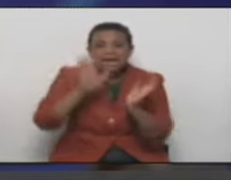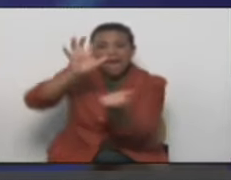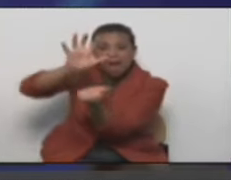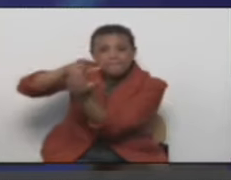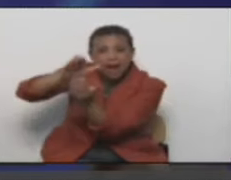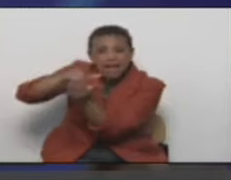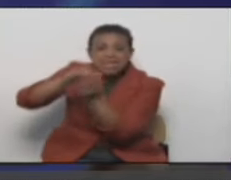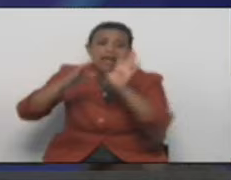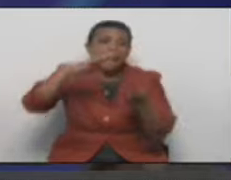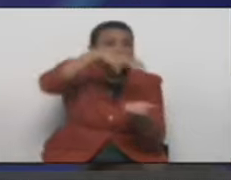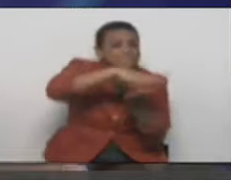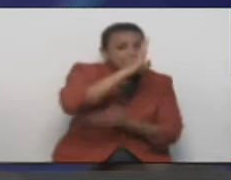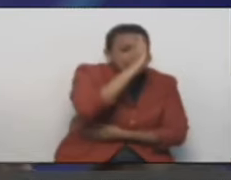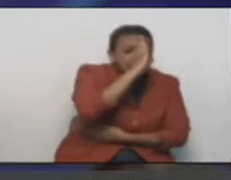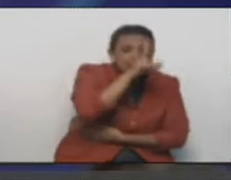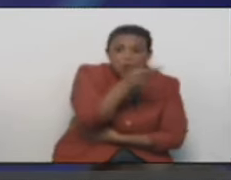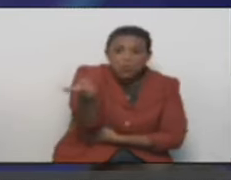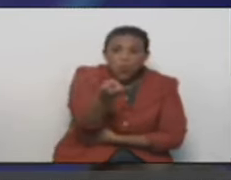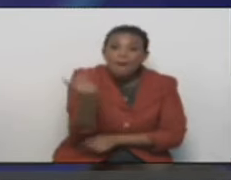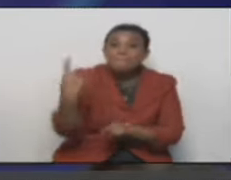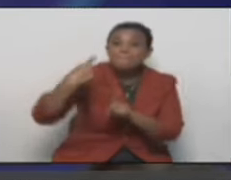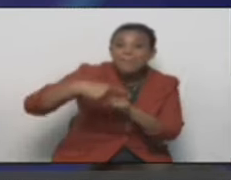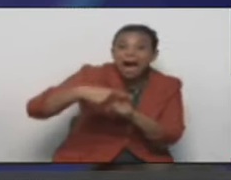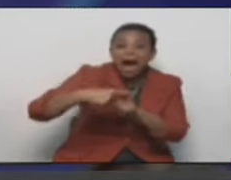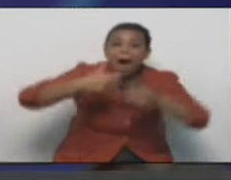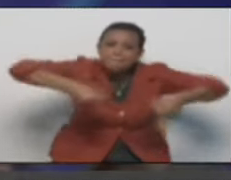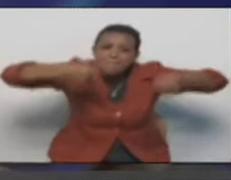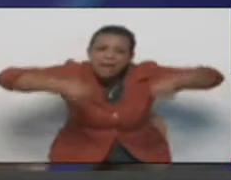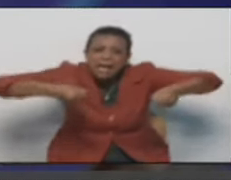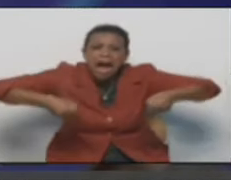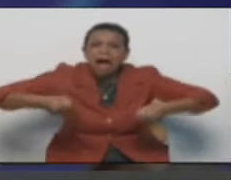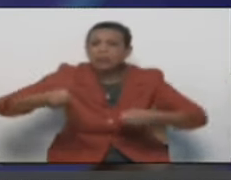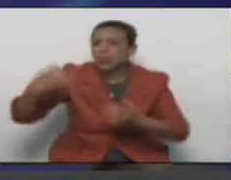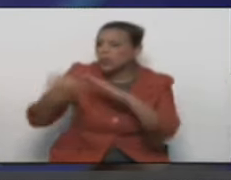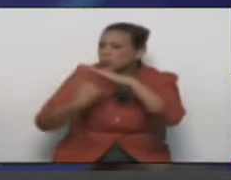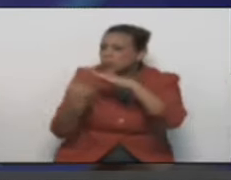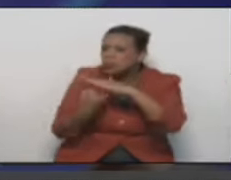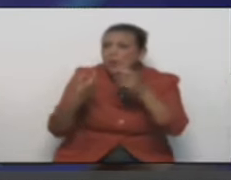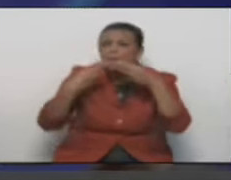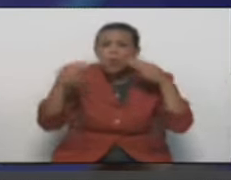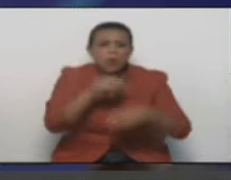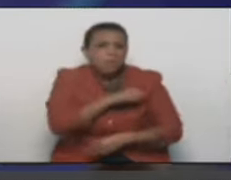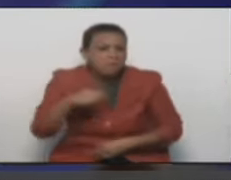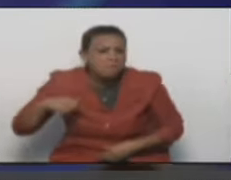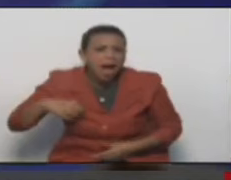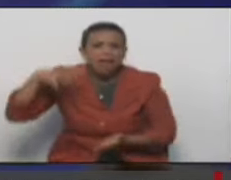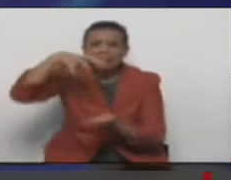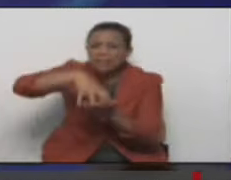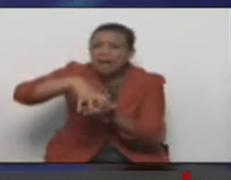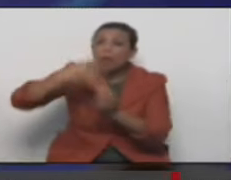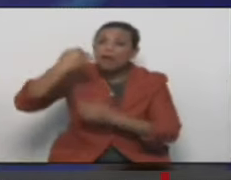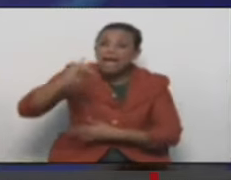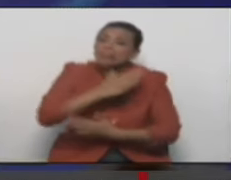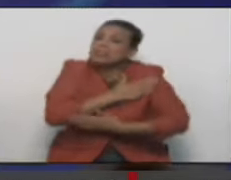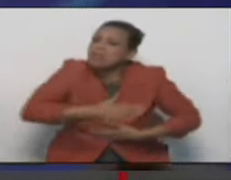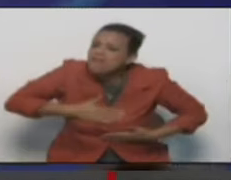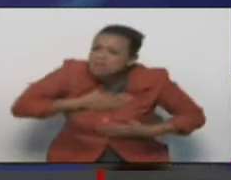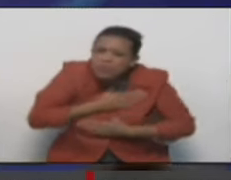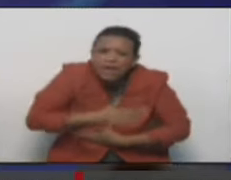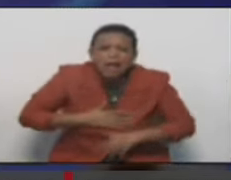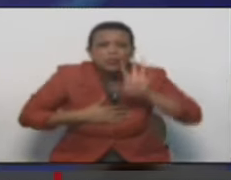y 100 en el estado de Varinas, inclusive automercados, inclusive instituciones del estado venezolano, donde